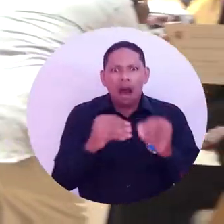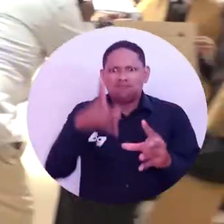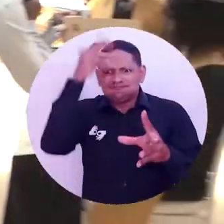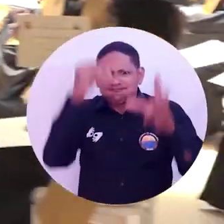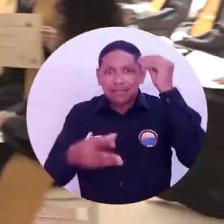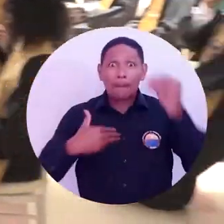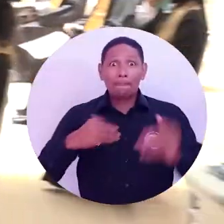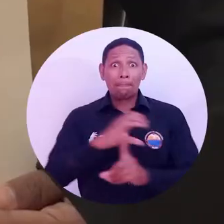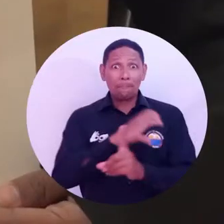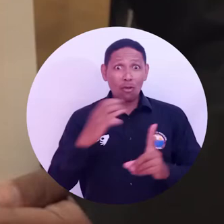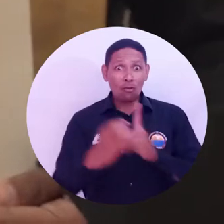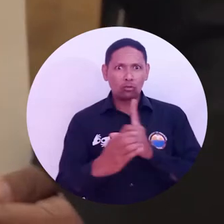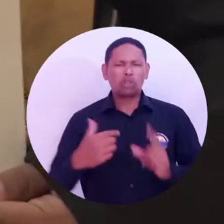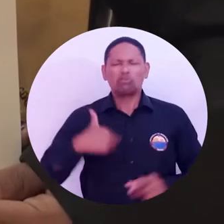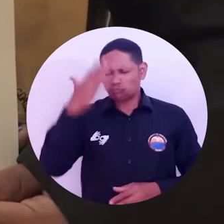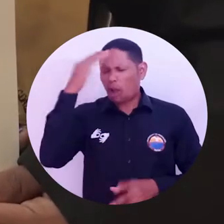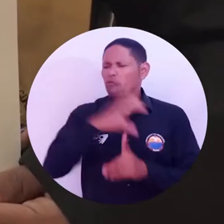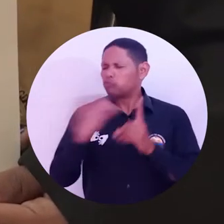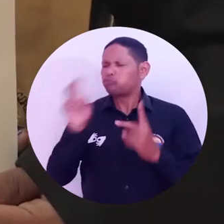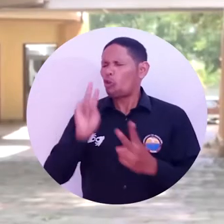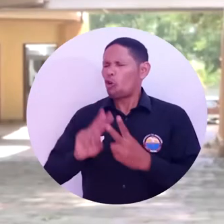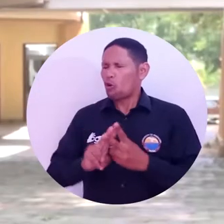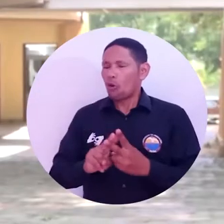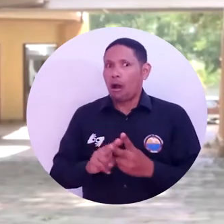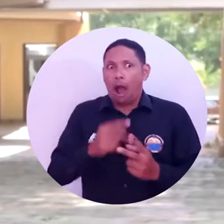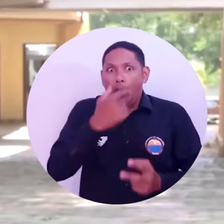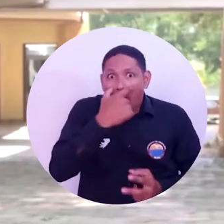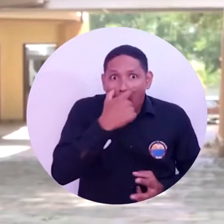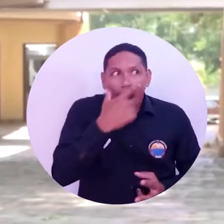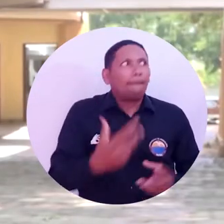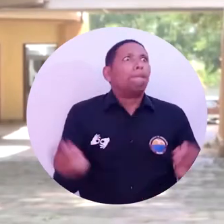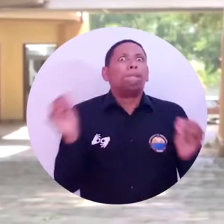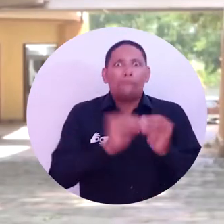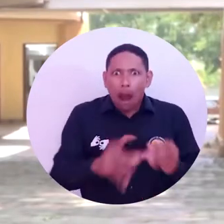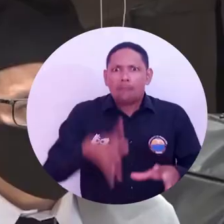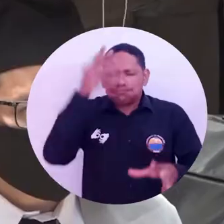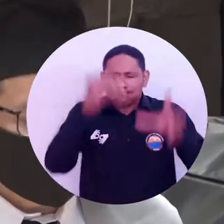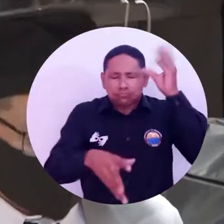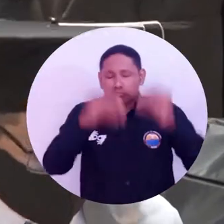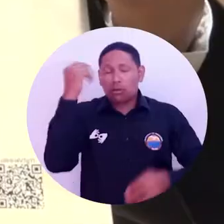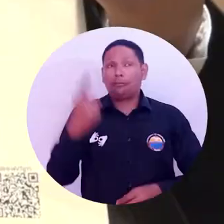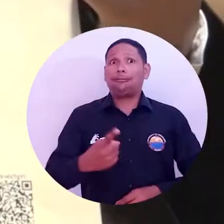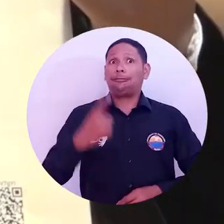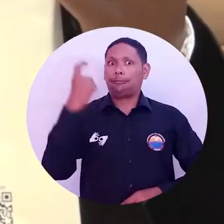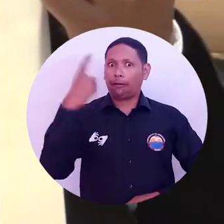mucho más sobre mi cultura. Yo decía, ya yo sé, pero mentira, me faltaba muchísimo por conocer.